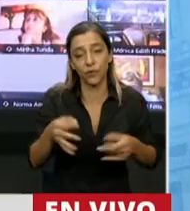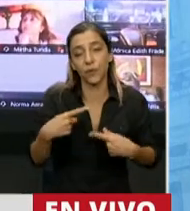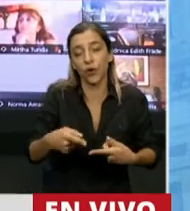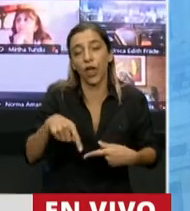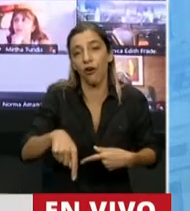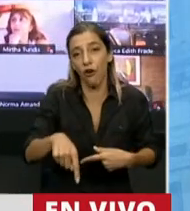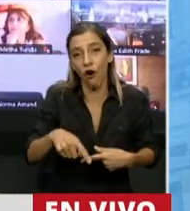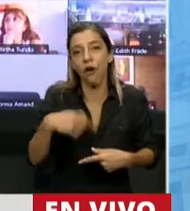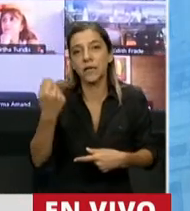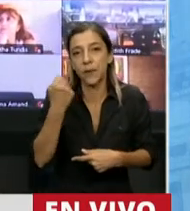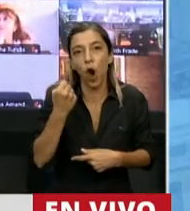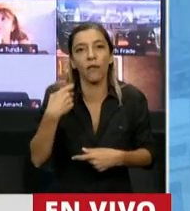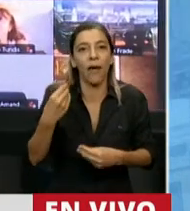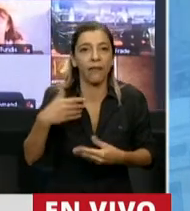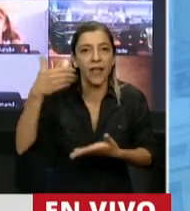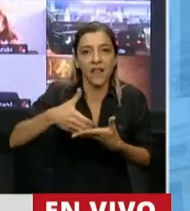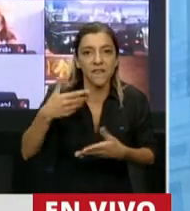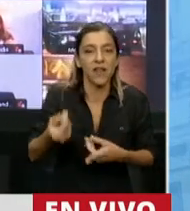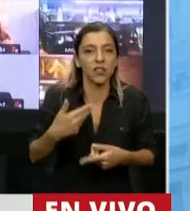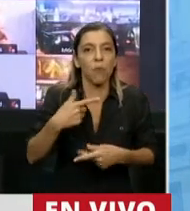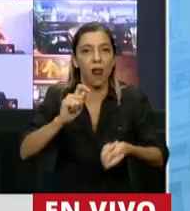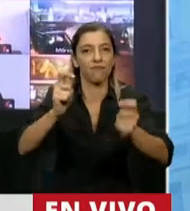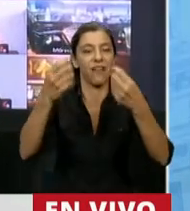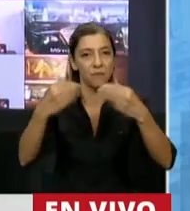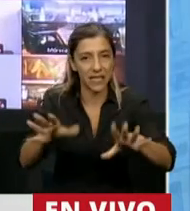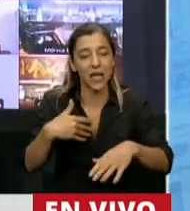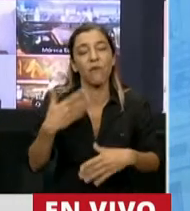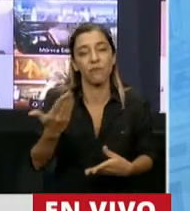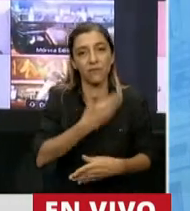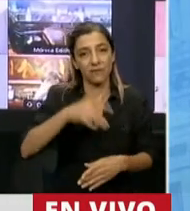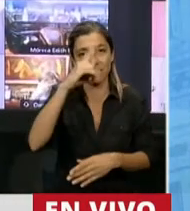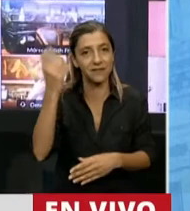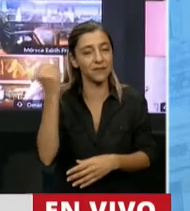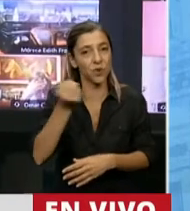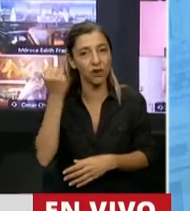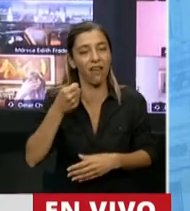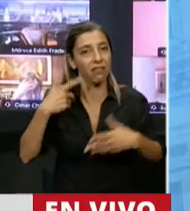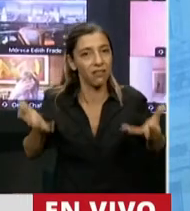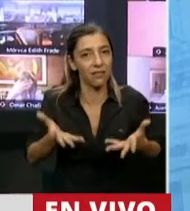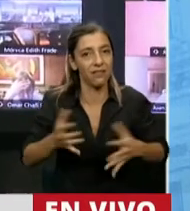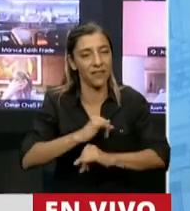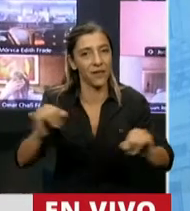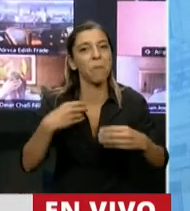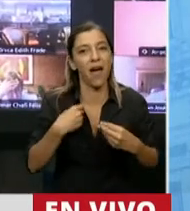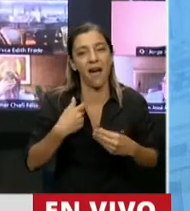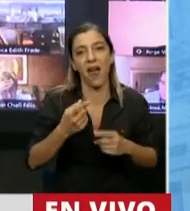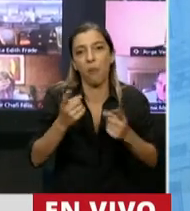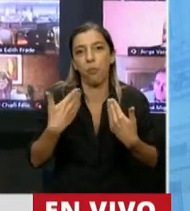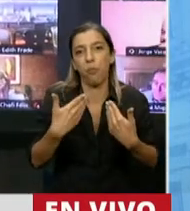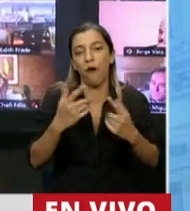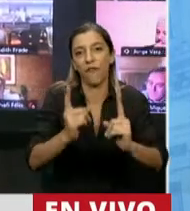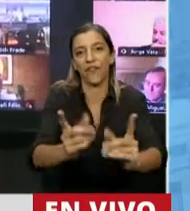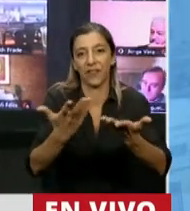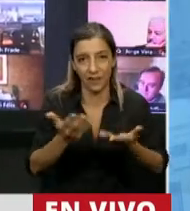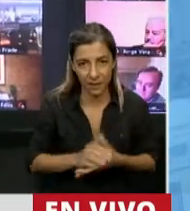se requiere un Estado inteligente que genere estímulos positivos y negativos para el desarrollo sostenible. Y este proyecto va en ese